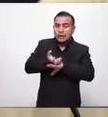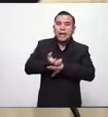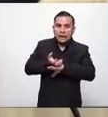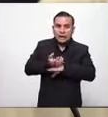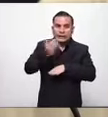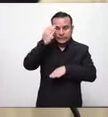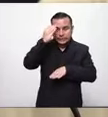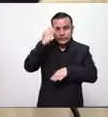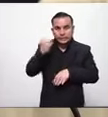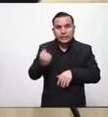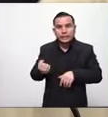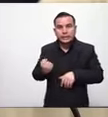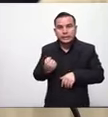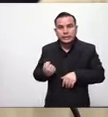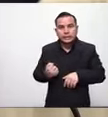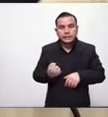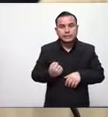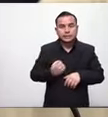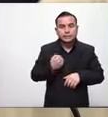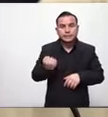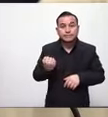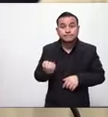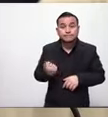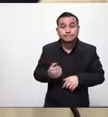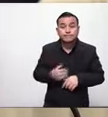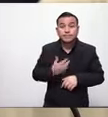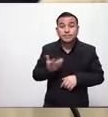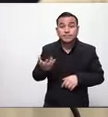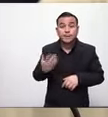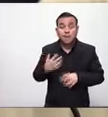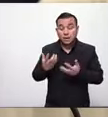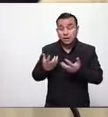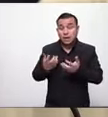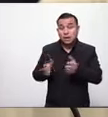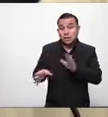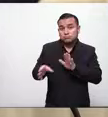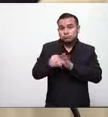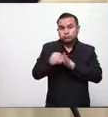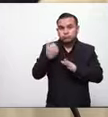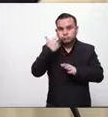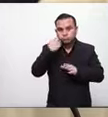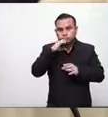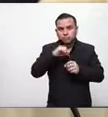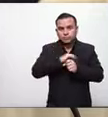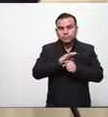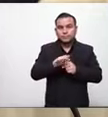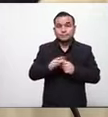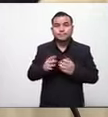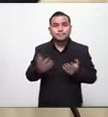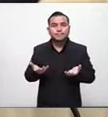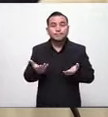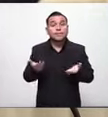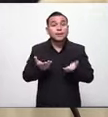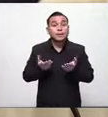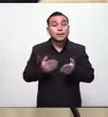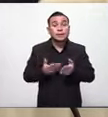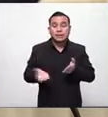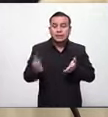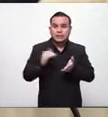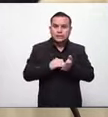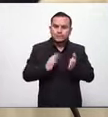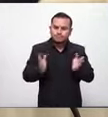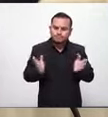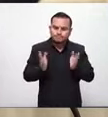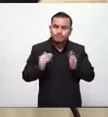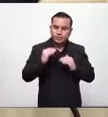reconocen que es un alto riesgo de contagio para sus trabajadores así que estamos nuevamente tratando